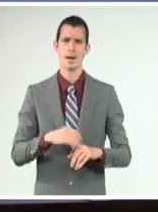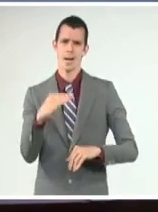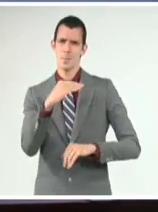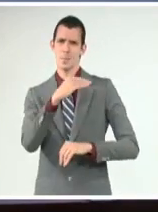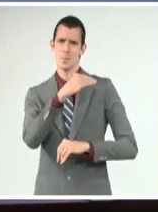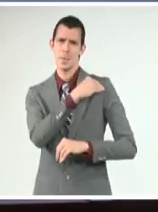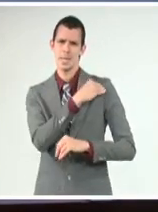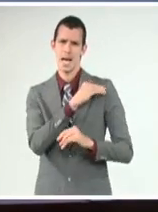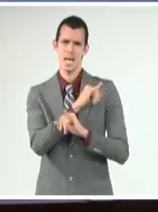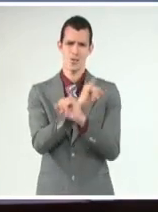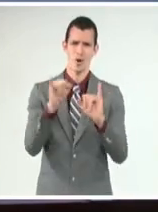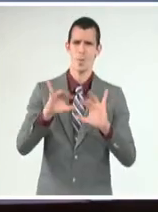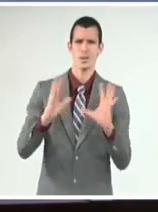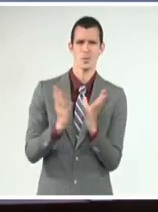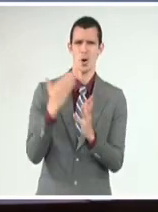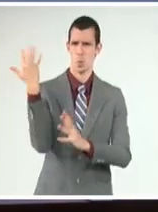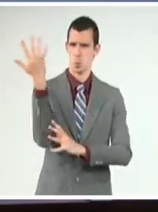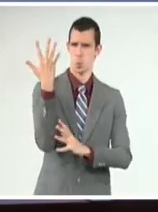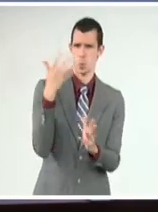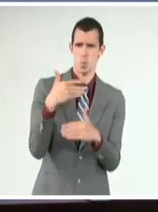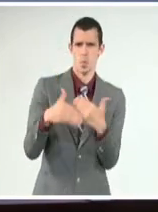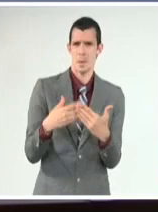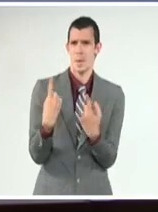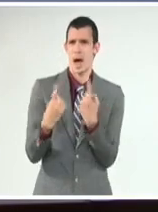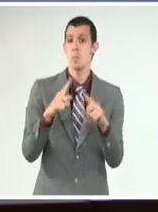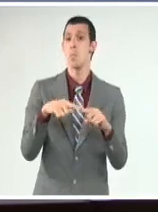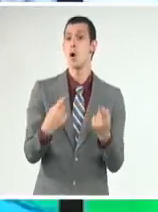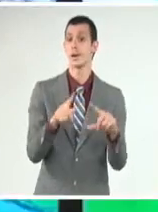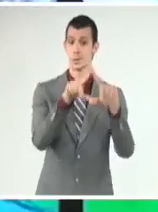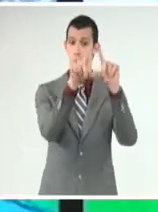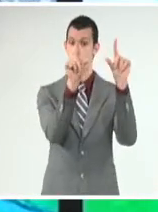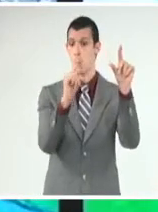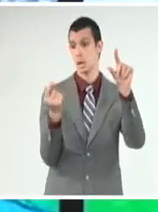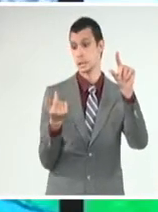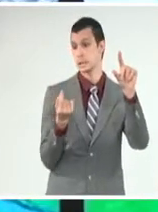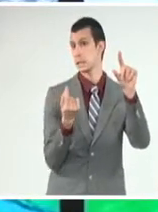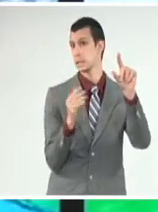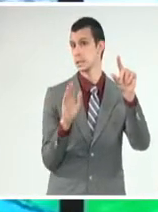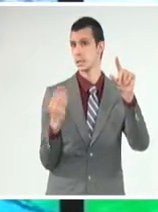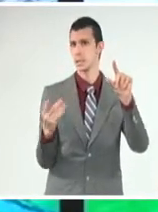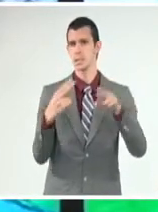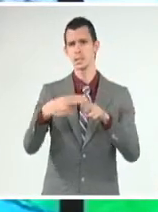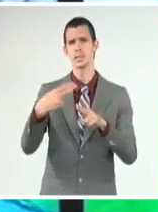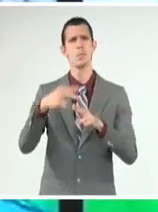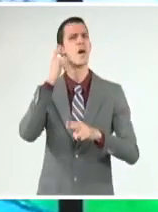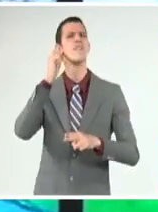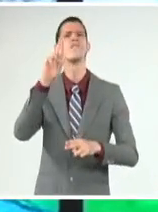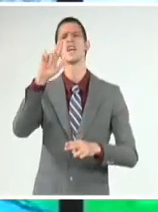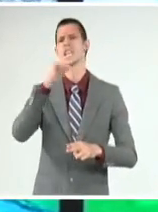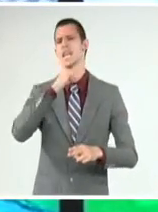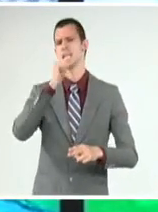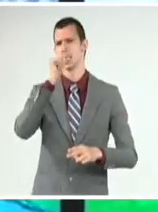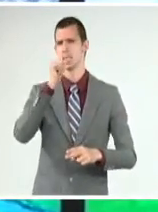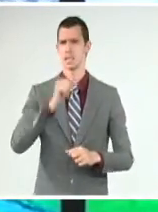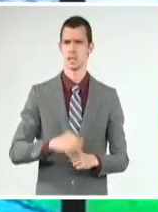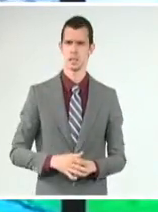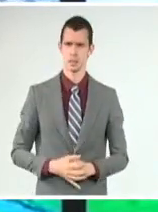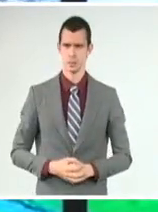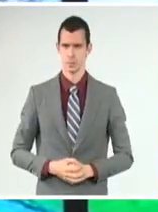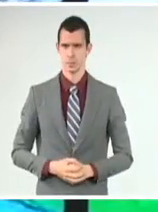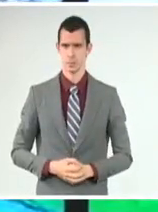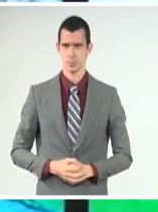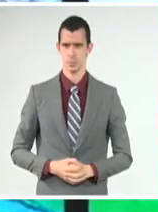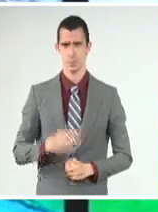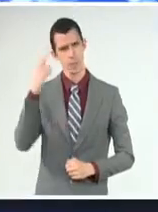informó sobre la situación actual, características, posible evolución y trayectoria de la tormenta tropical Fred, que en las próximas